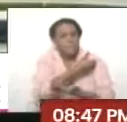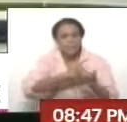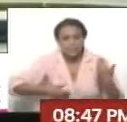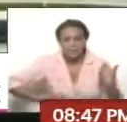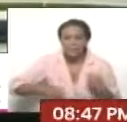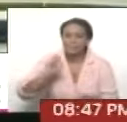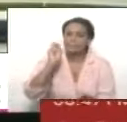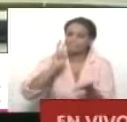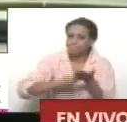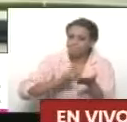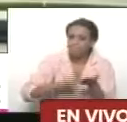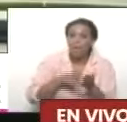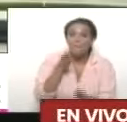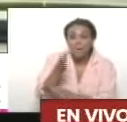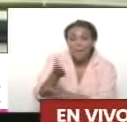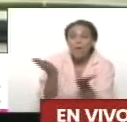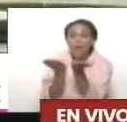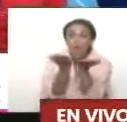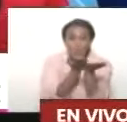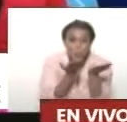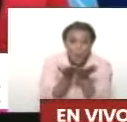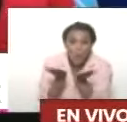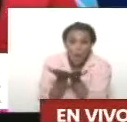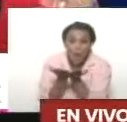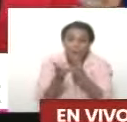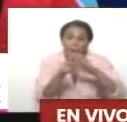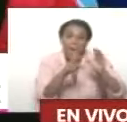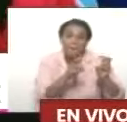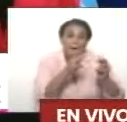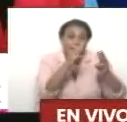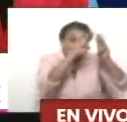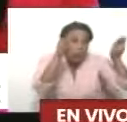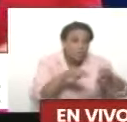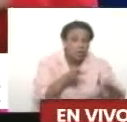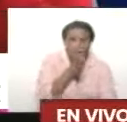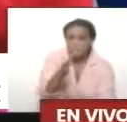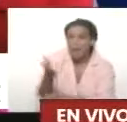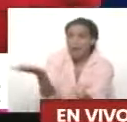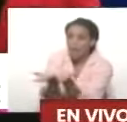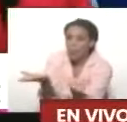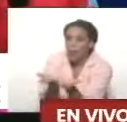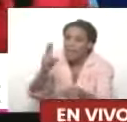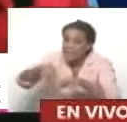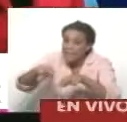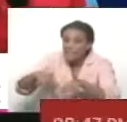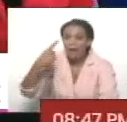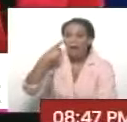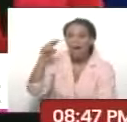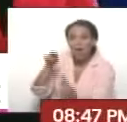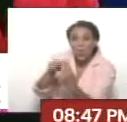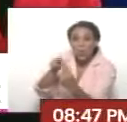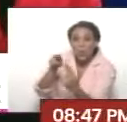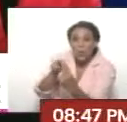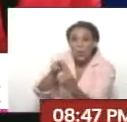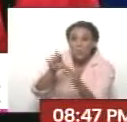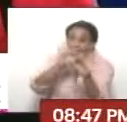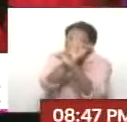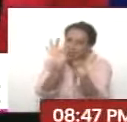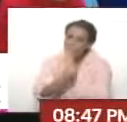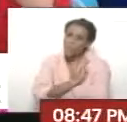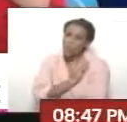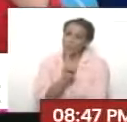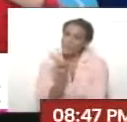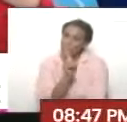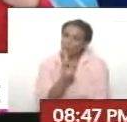también vamos a las escuelas. Nosotros tenemos programas desde los museos para ir a las escuelas a que nuestros niños y niñas conozcan del arte que tenemos,